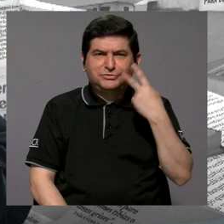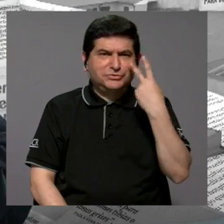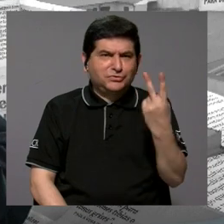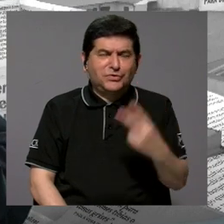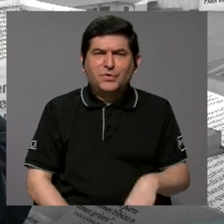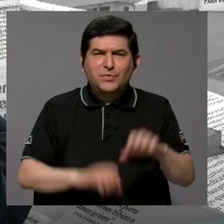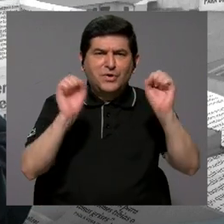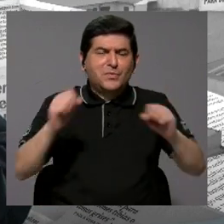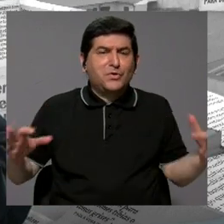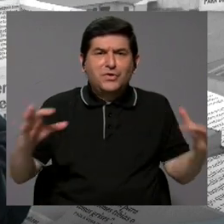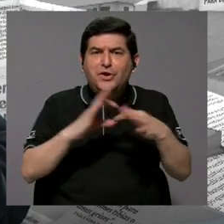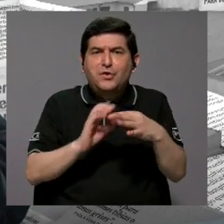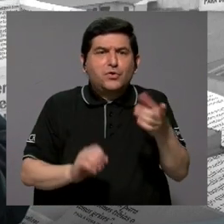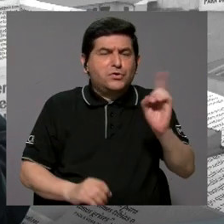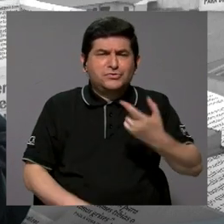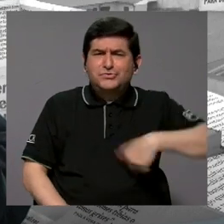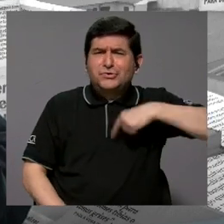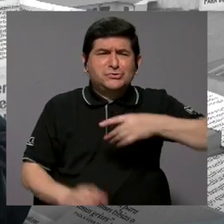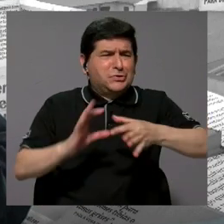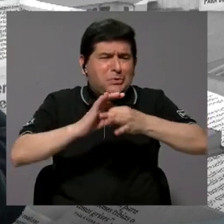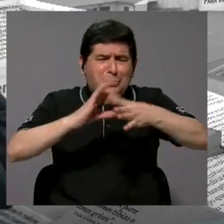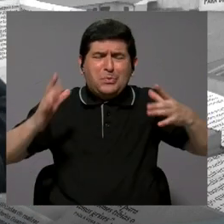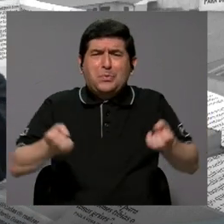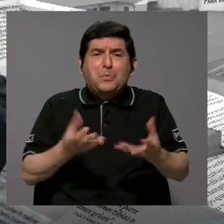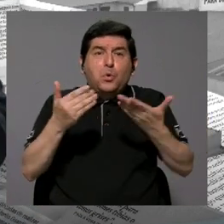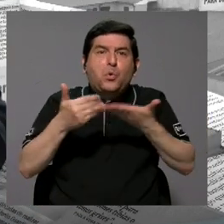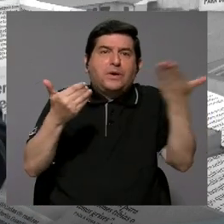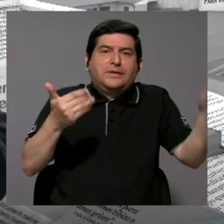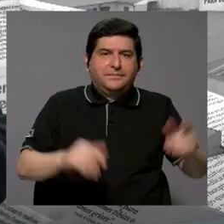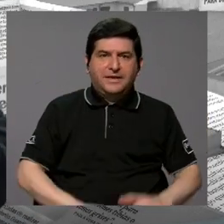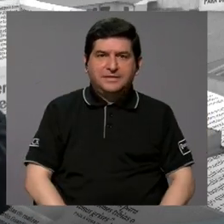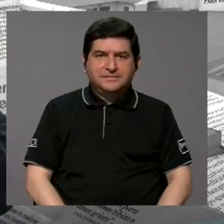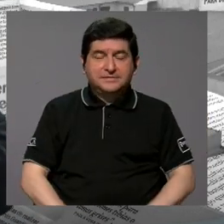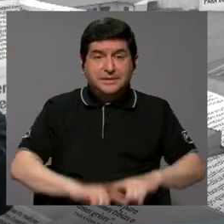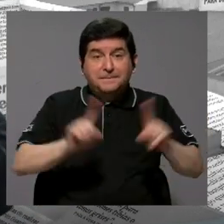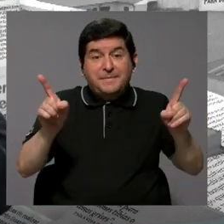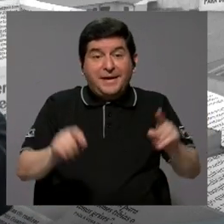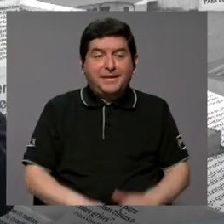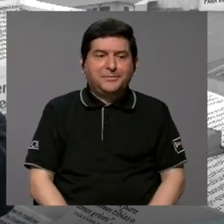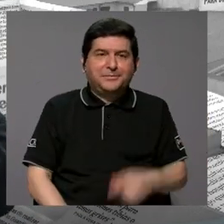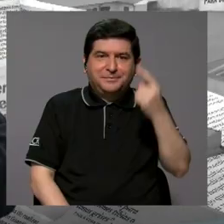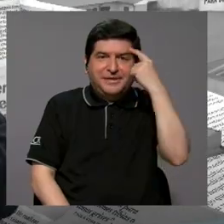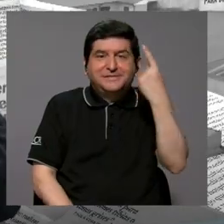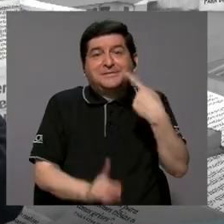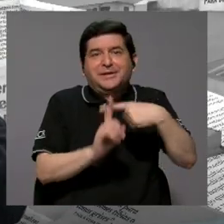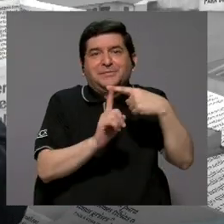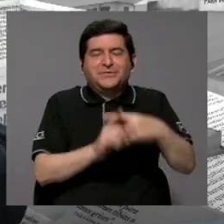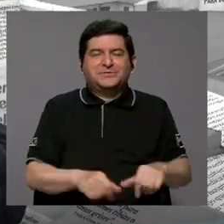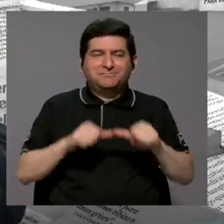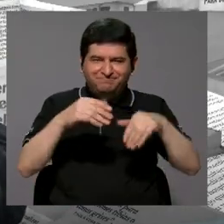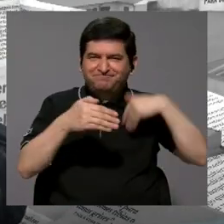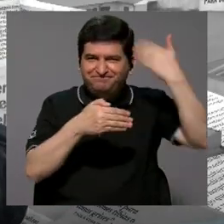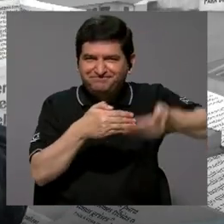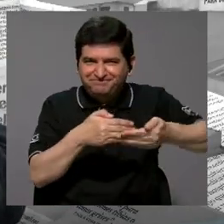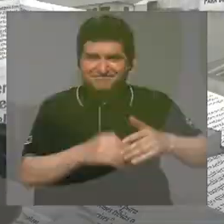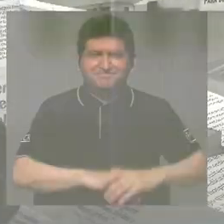dónde nos podamos unir porque estamos tan desunidos en tantas cosas, pero démosle el beneficio de la duda. Ya regresamos.